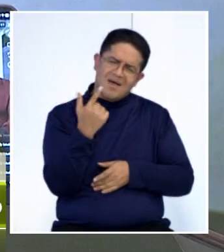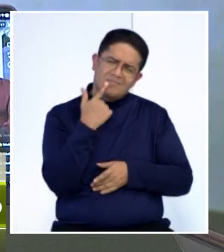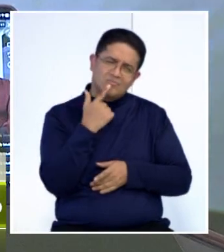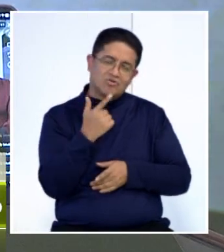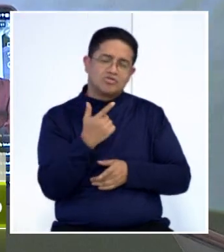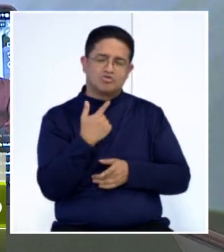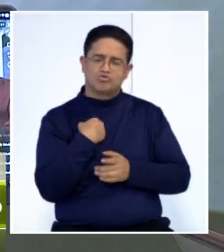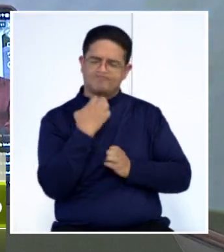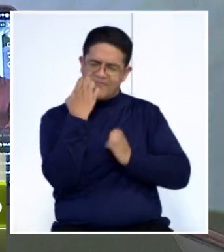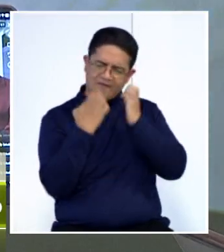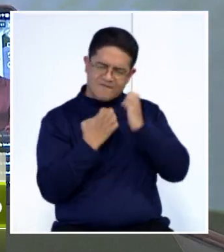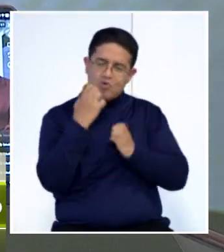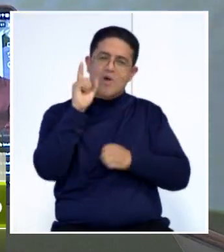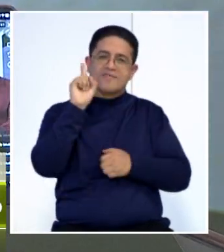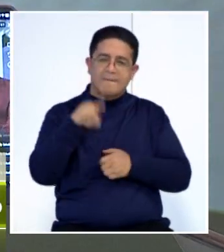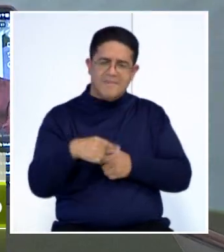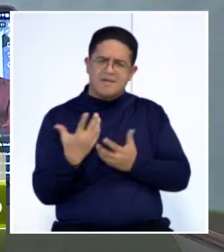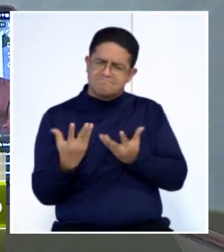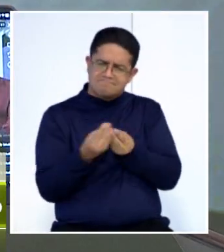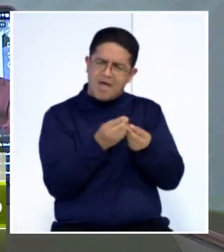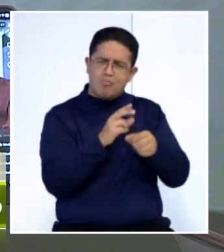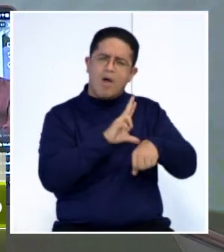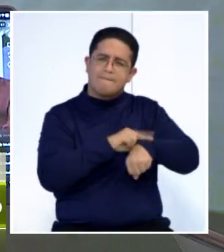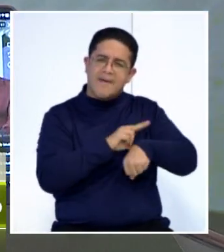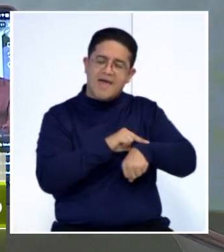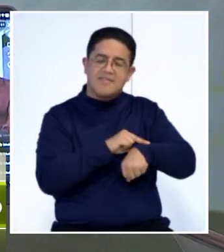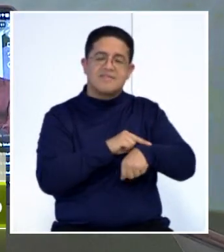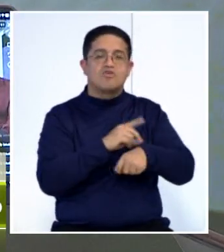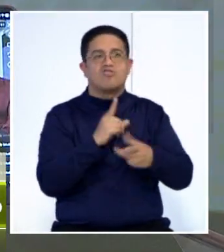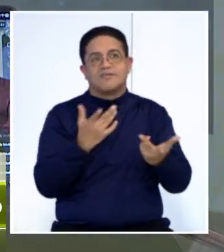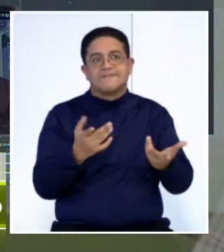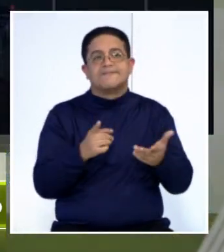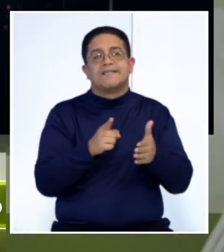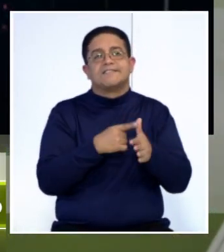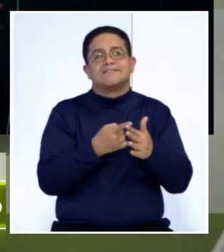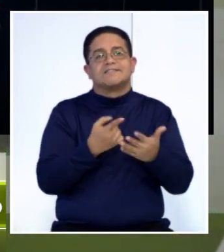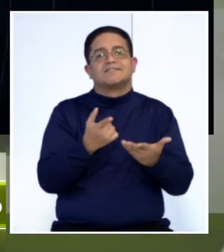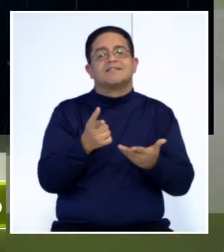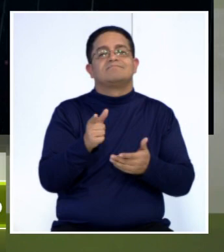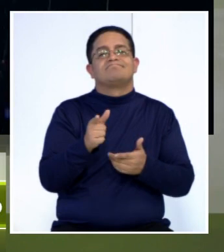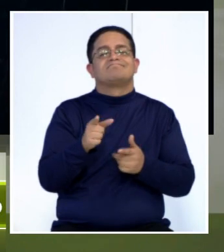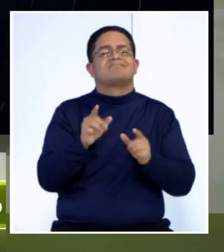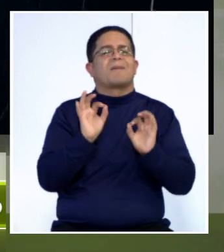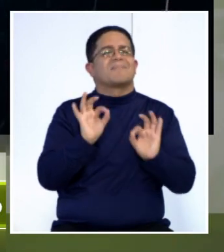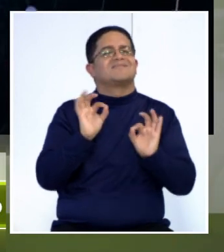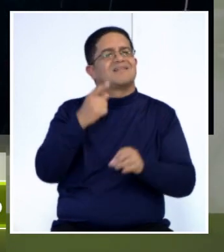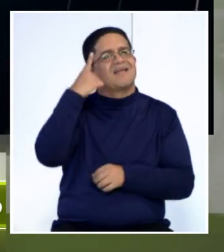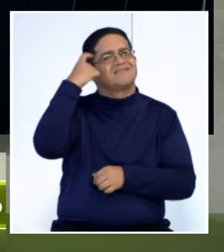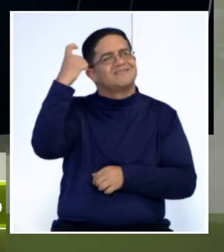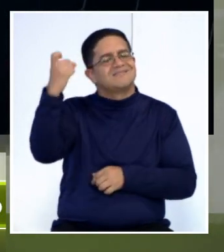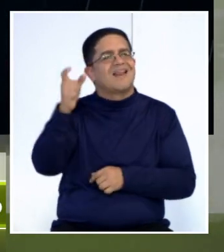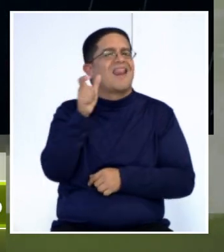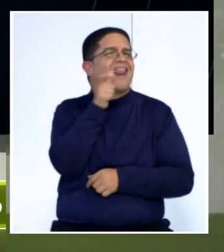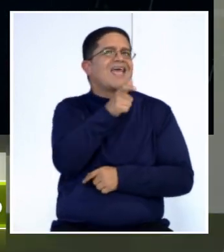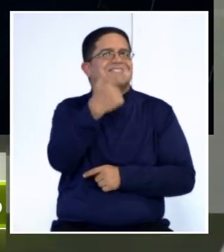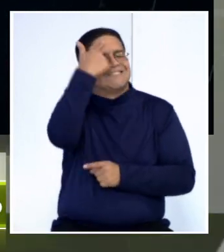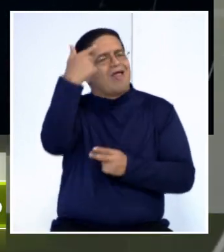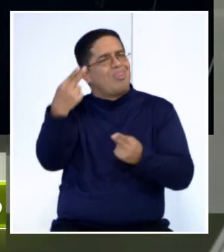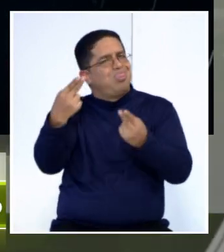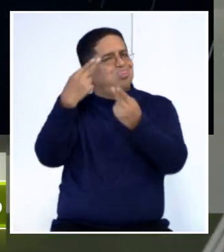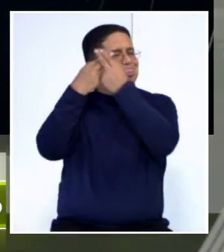voy a evaluar también o vamos al doctor o sobre todo porque la especialidad de psiquiatría tiene un estigma todavía. Todavía,